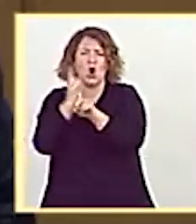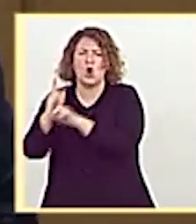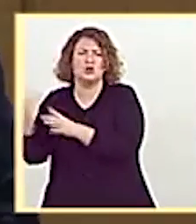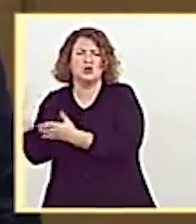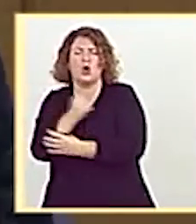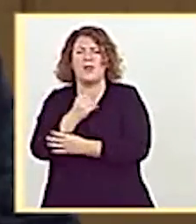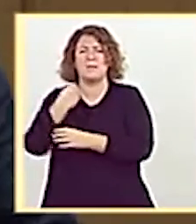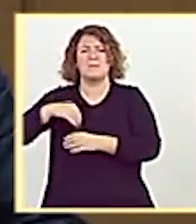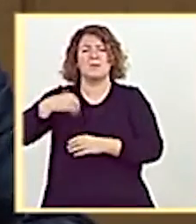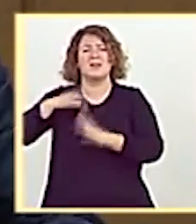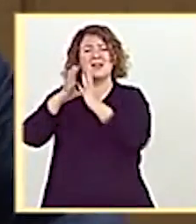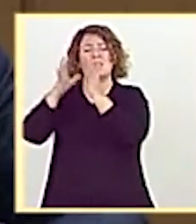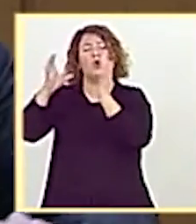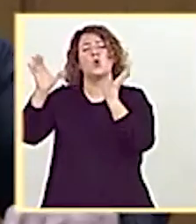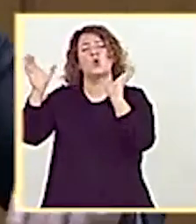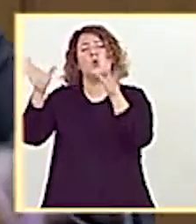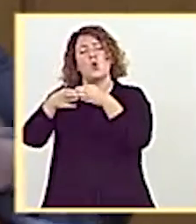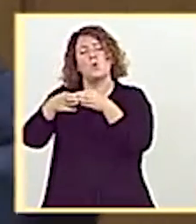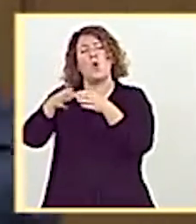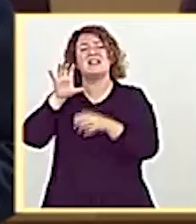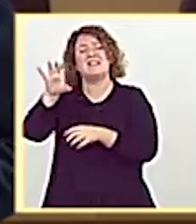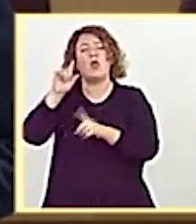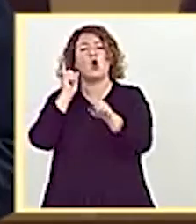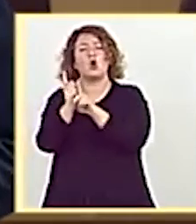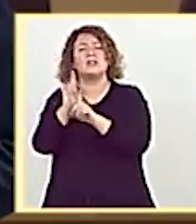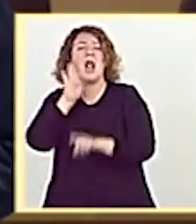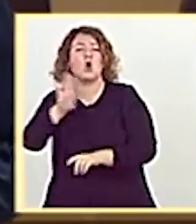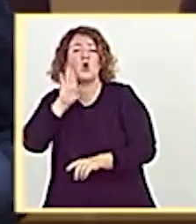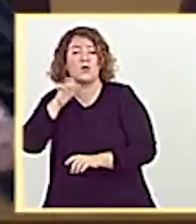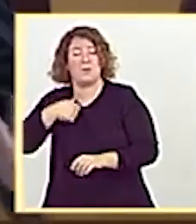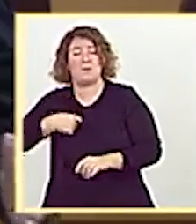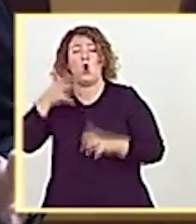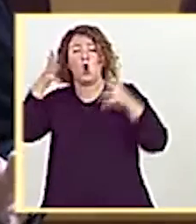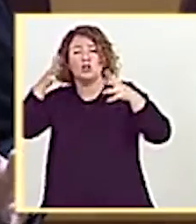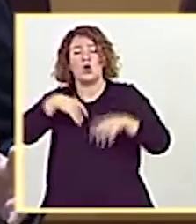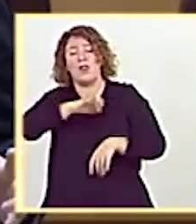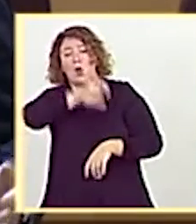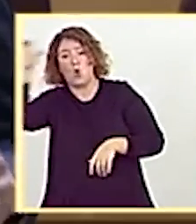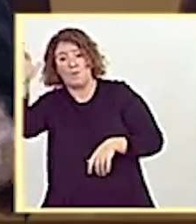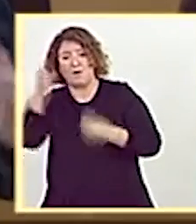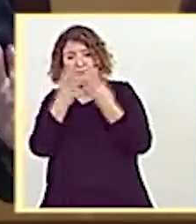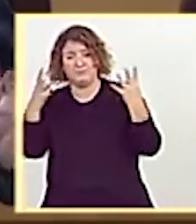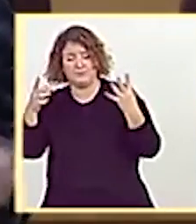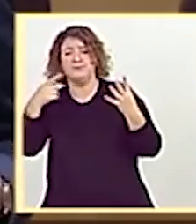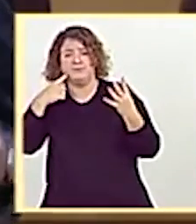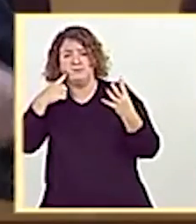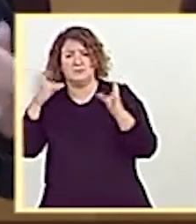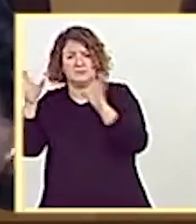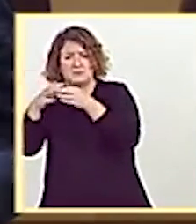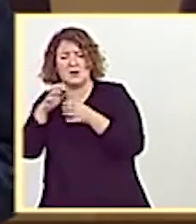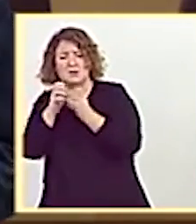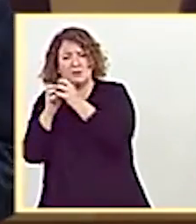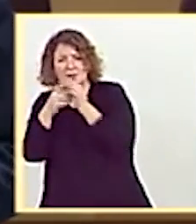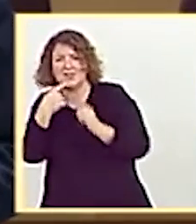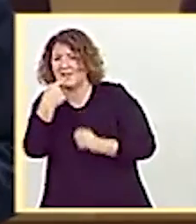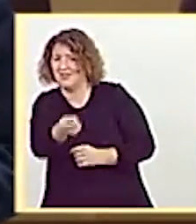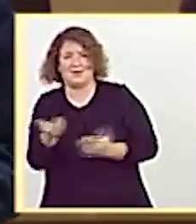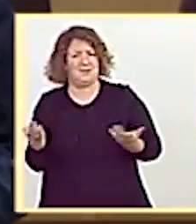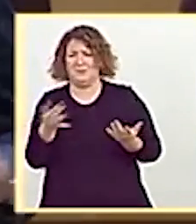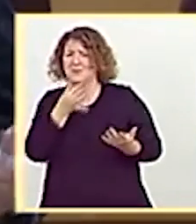directrices del Greco, el Grupo de Estados contra la Corrupción del Consejo de Europa. Y hasta la Asociación Europea de Magistrados se ha puesto el grito en el cielo ante tamaña